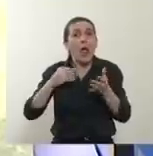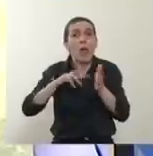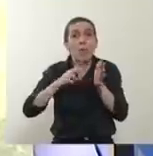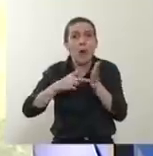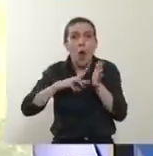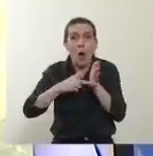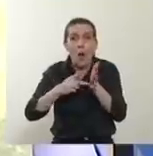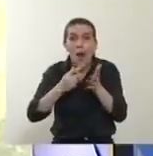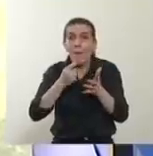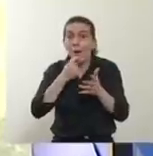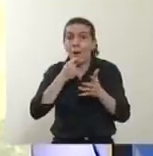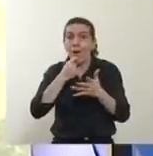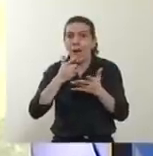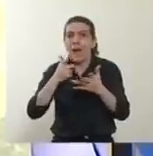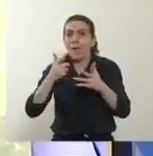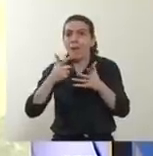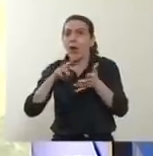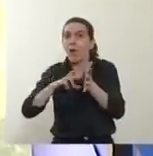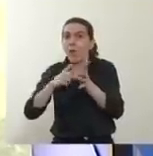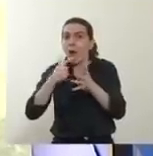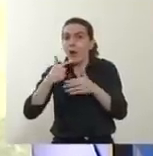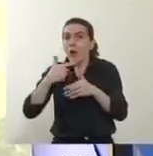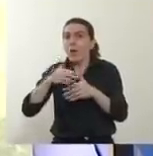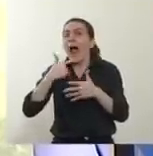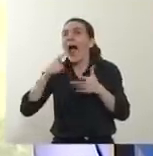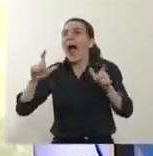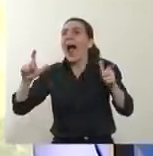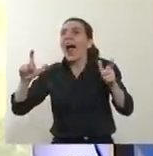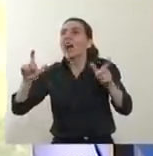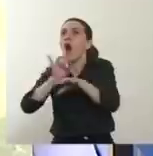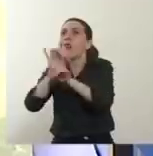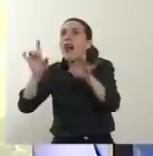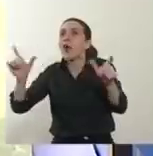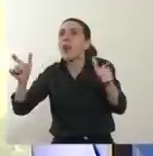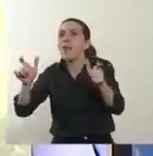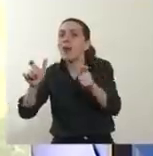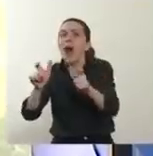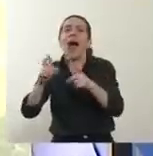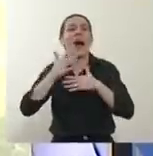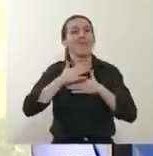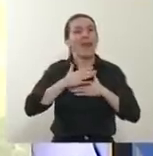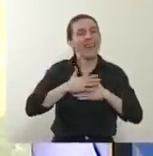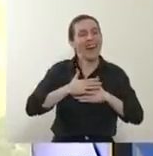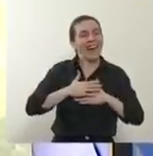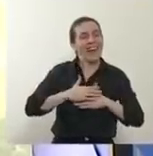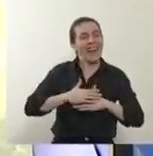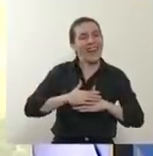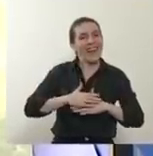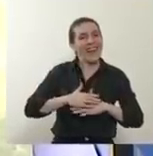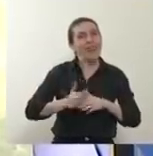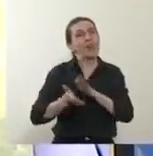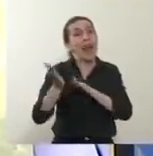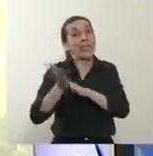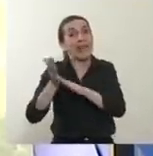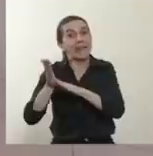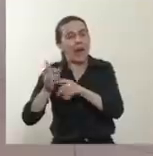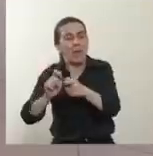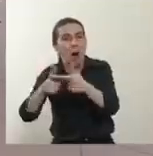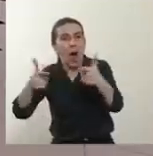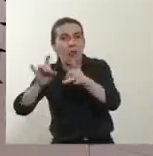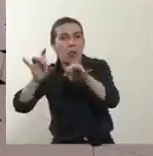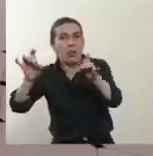y cuando sentimos que el problema se acota nos relajamos y cuando nos relajamos es cuando nos exponemos al peor riesgo.